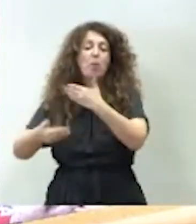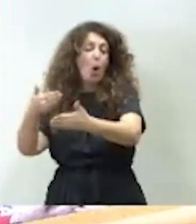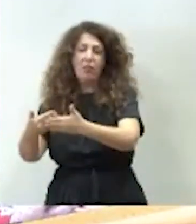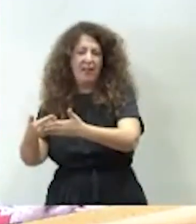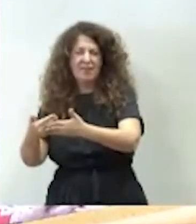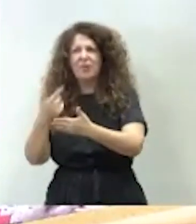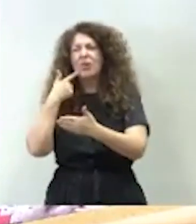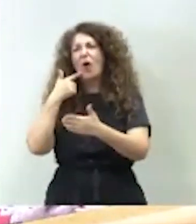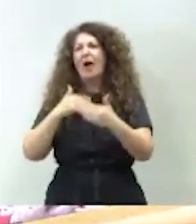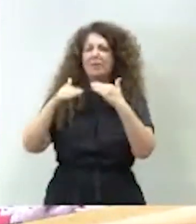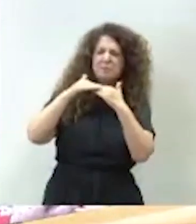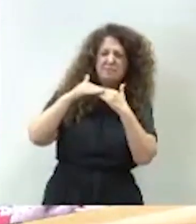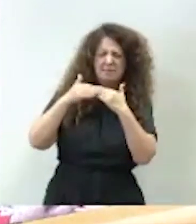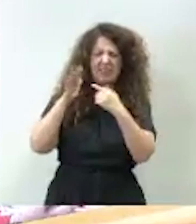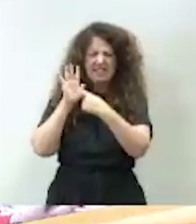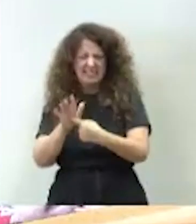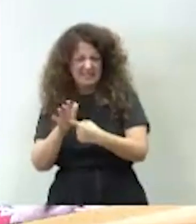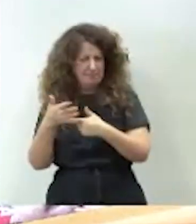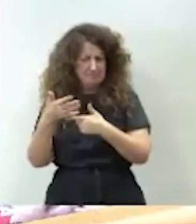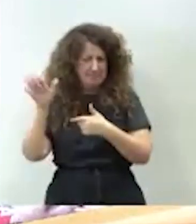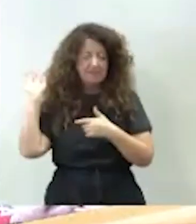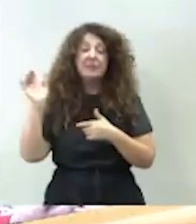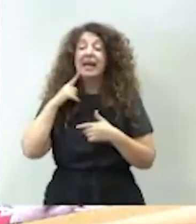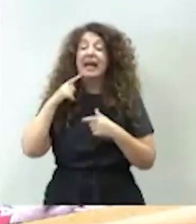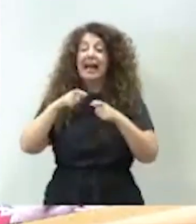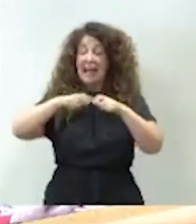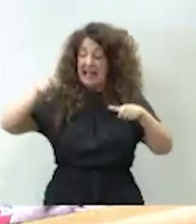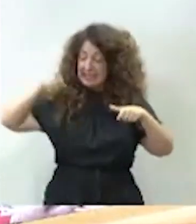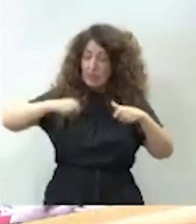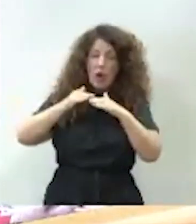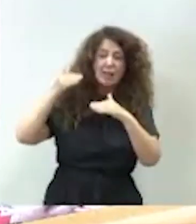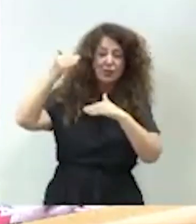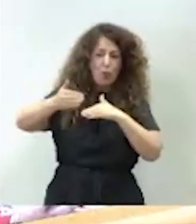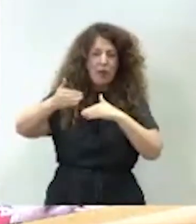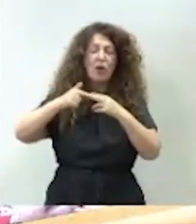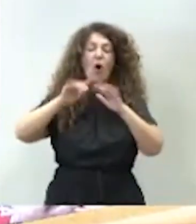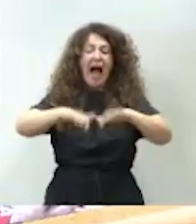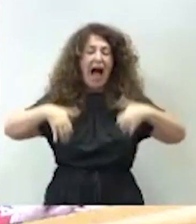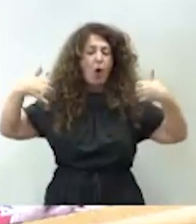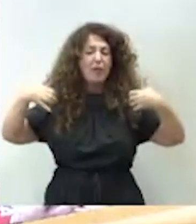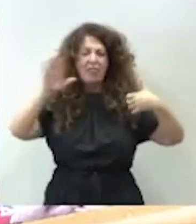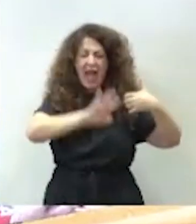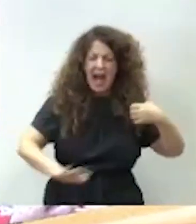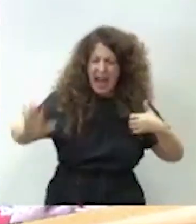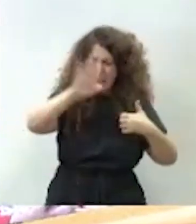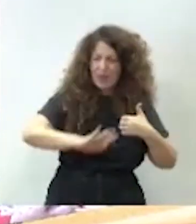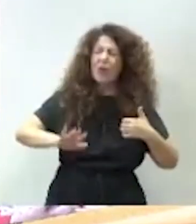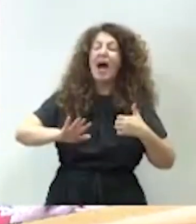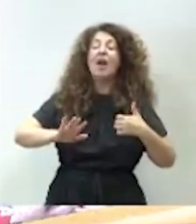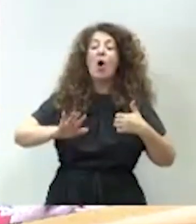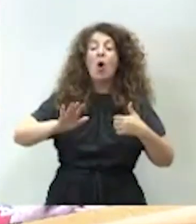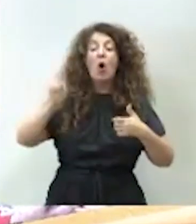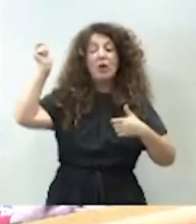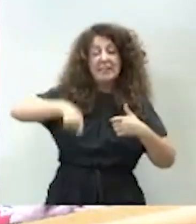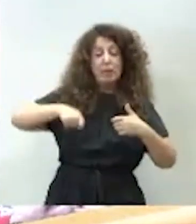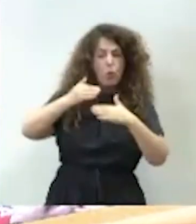Pero cuando llegamos al TSJ, a la Audiencia Nacional, al TSJ, son intolerables